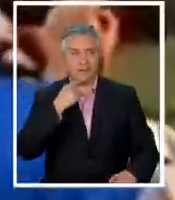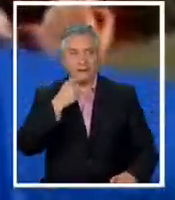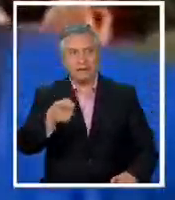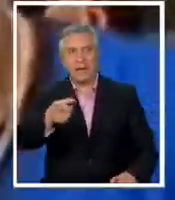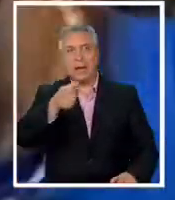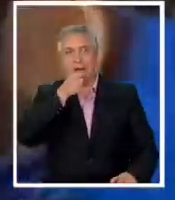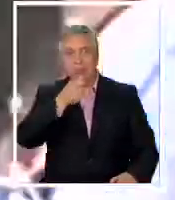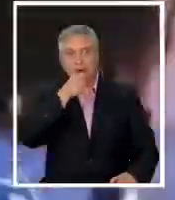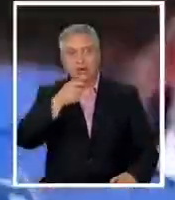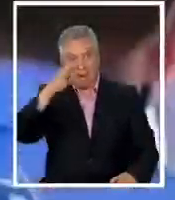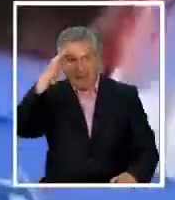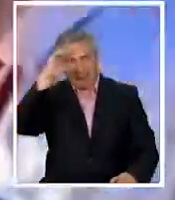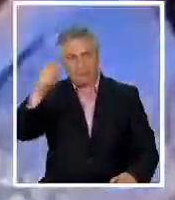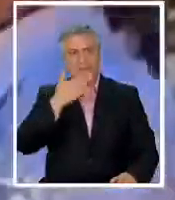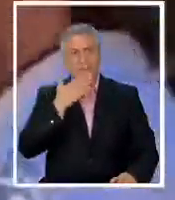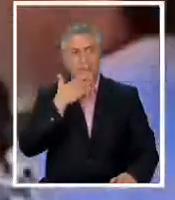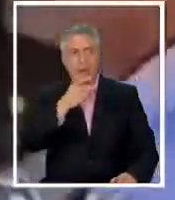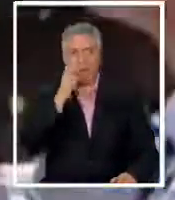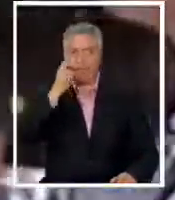periodista en Argentina